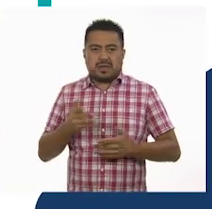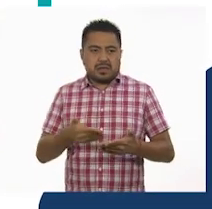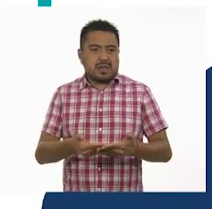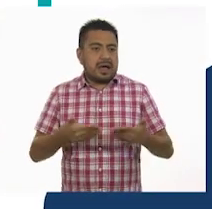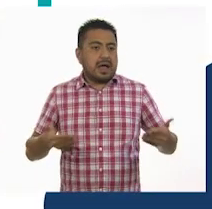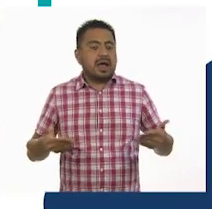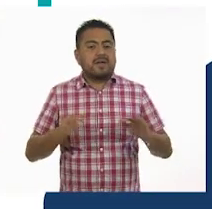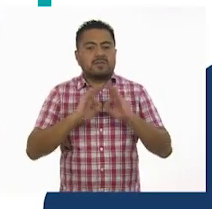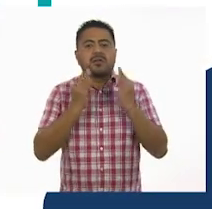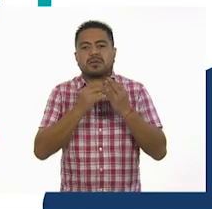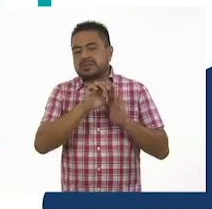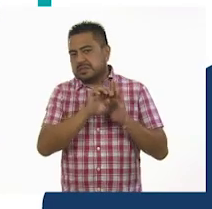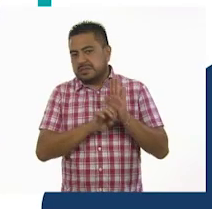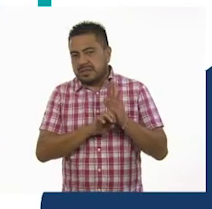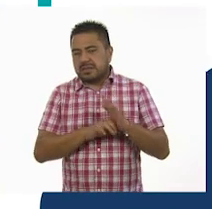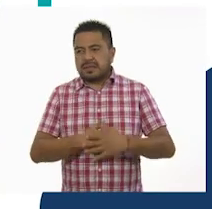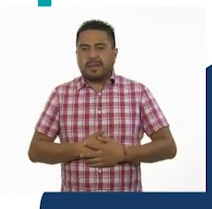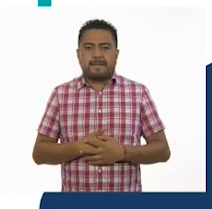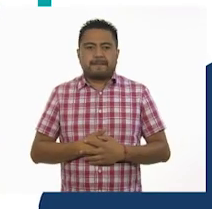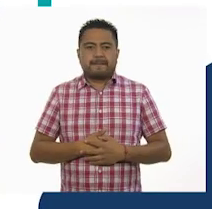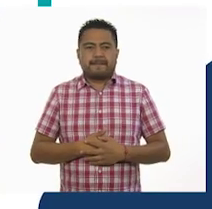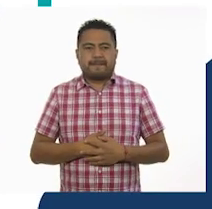continuación, formación cívica y ética.